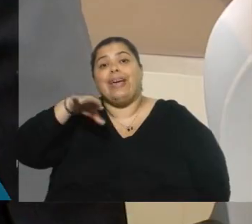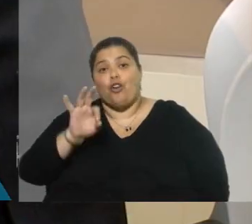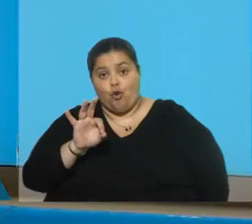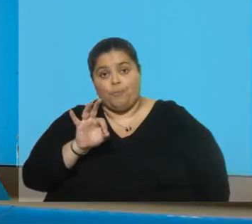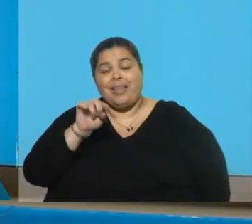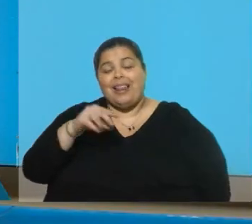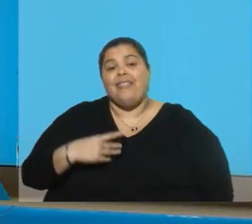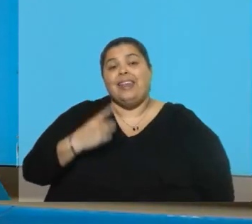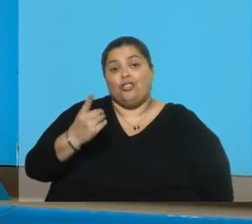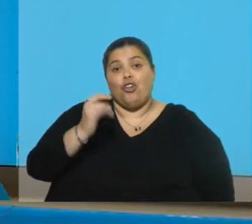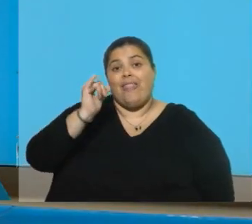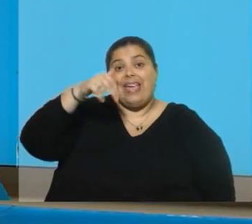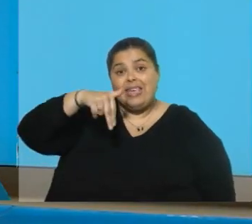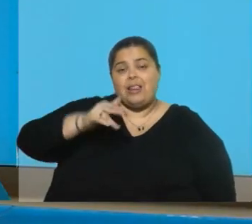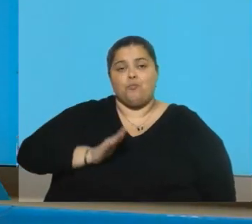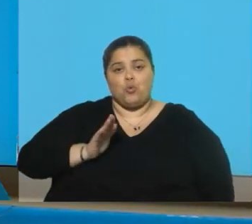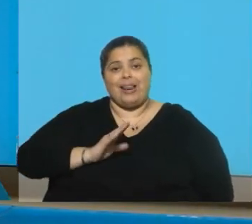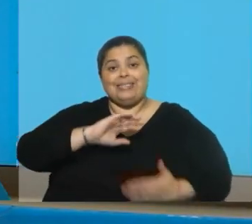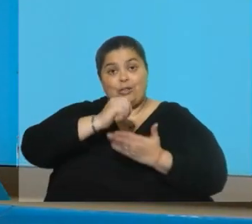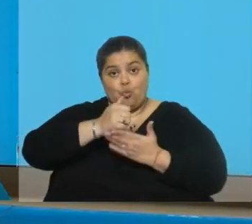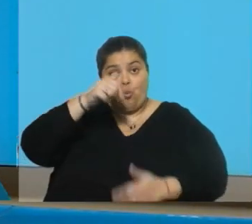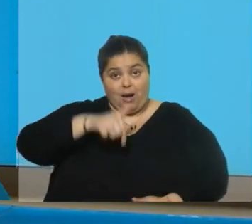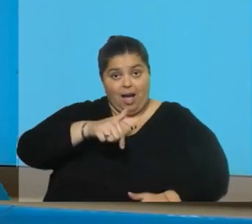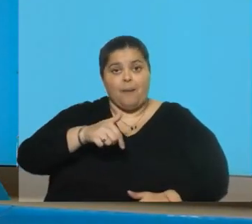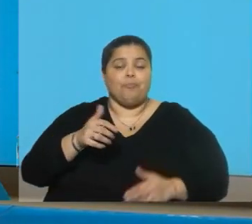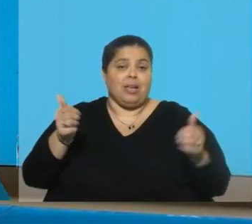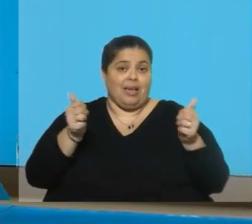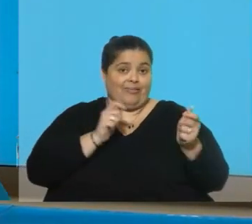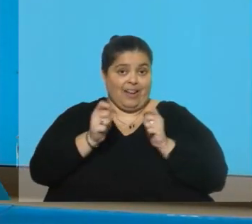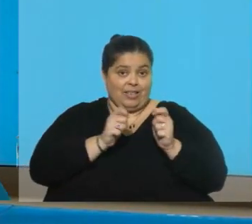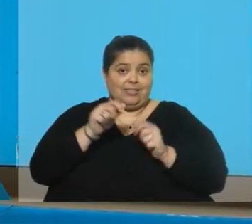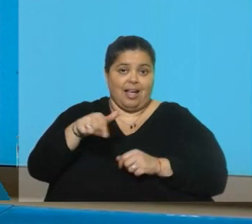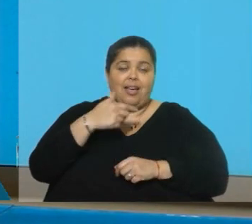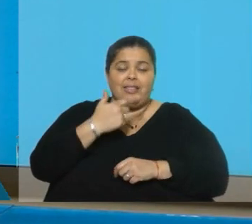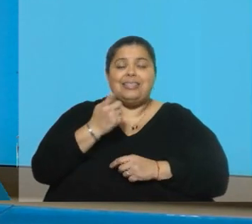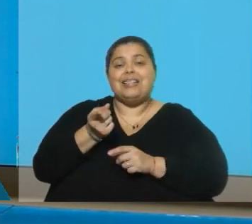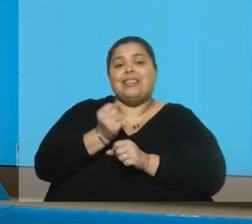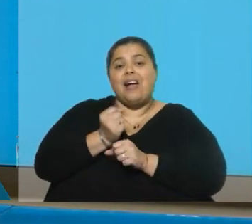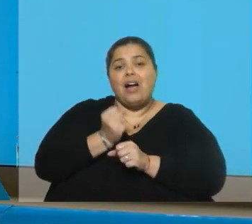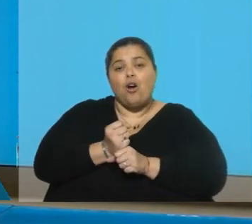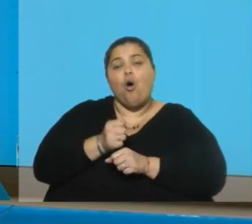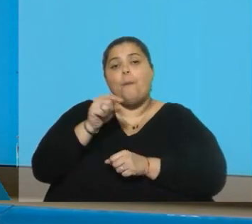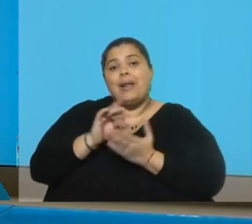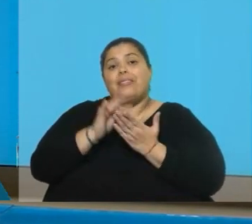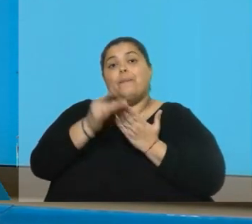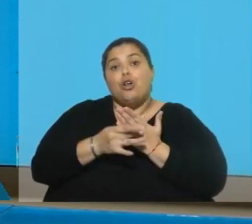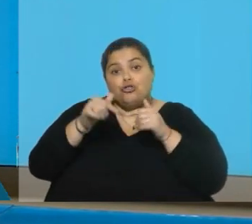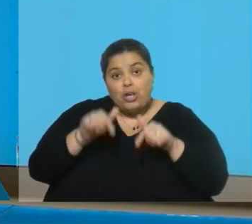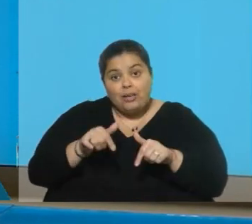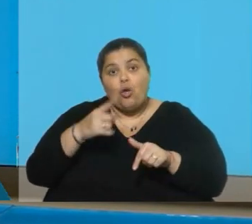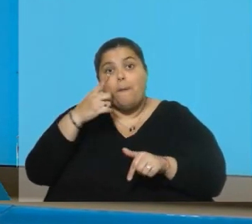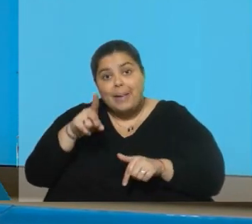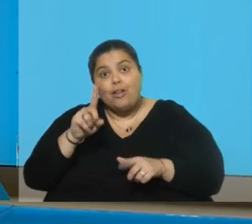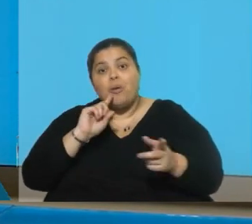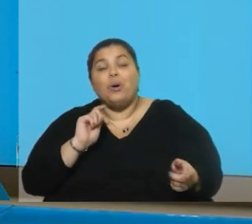es la directora de INMUJERES, que estuvo acá con nosotros. Ella trabajó precisamente por este proyecto, pero después hicieron